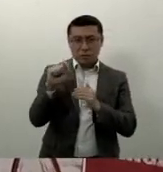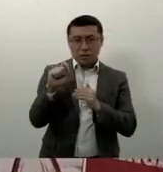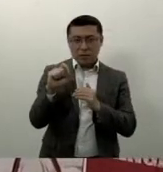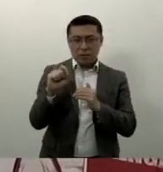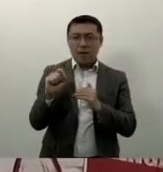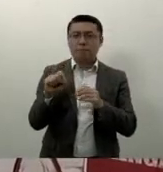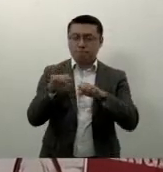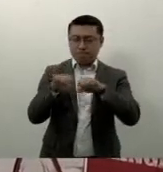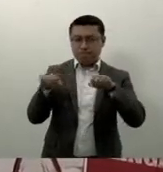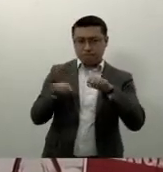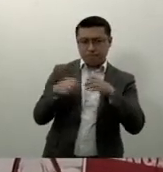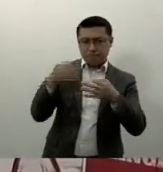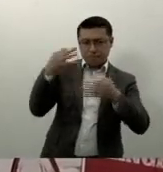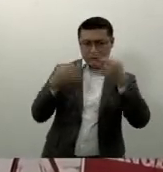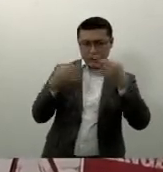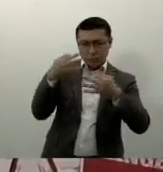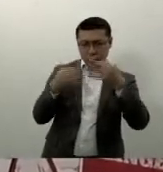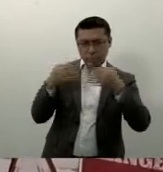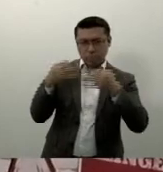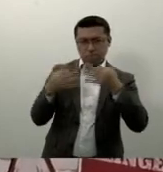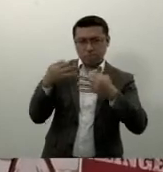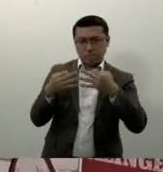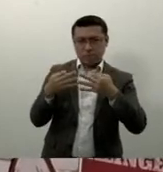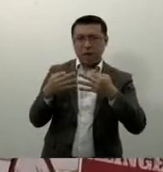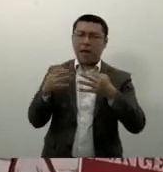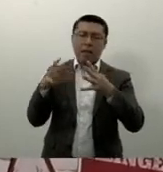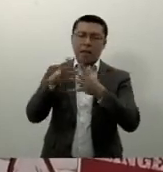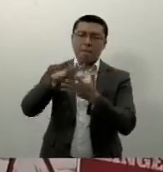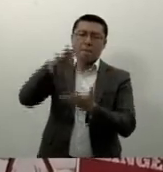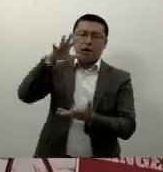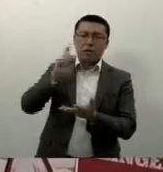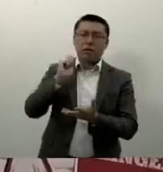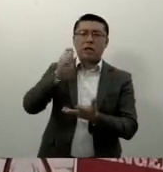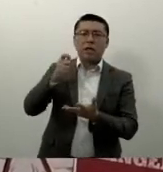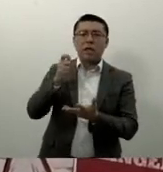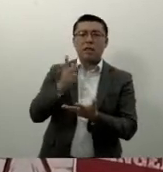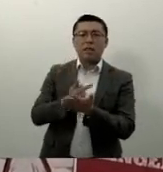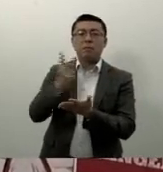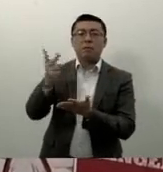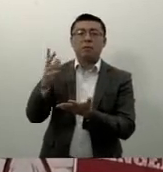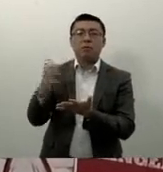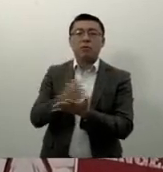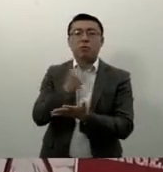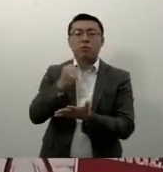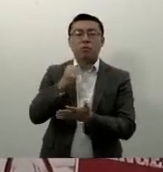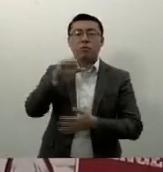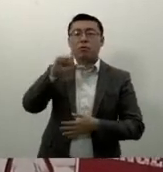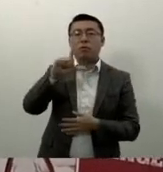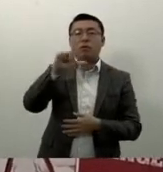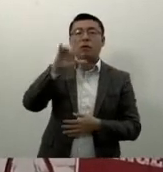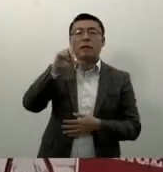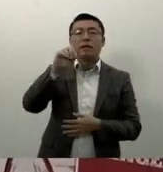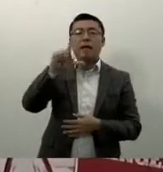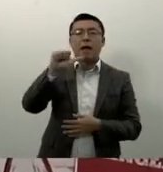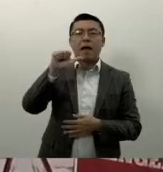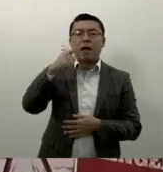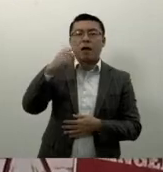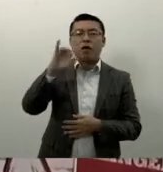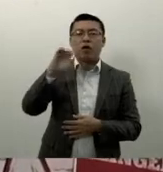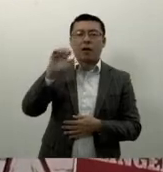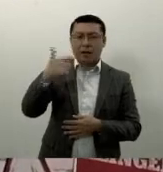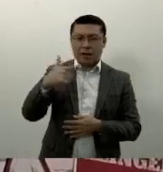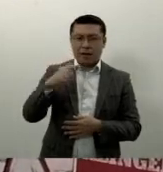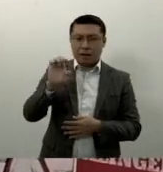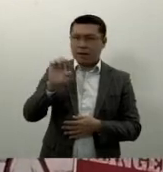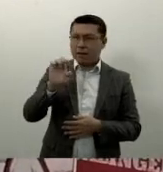decidió conceder por mayoría el galardón a Lidia George, por la